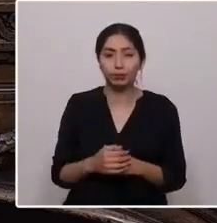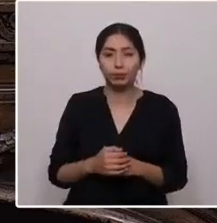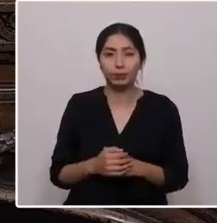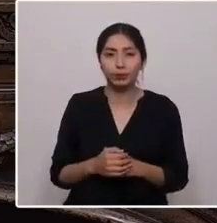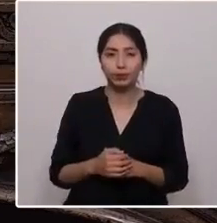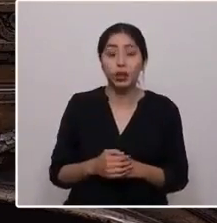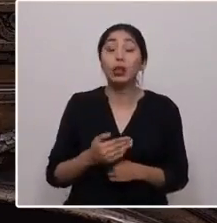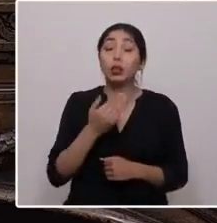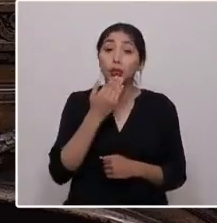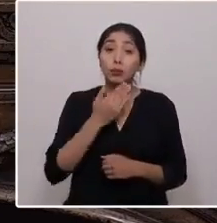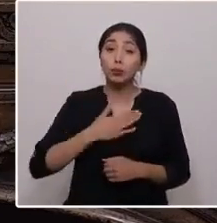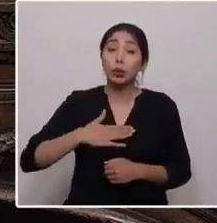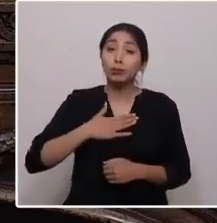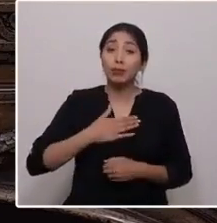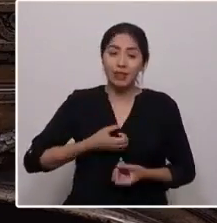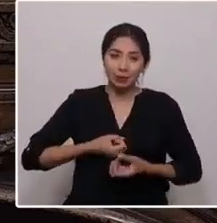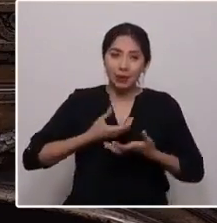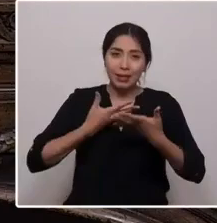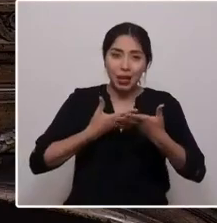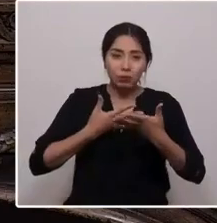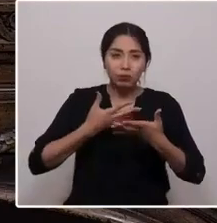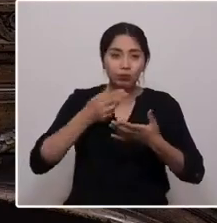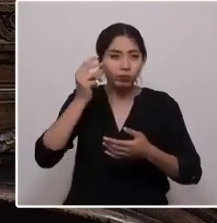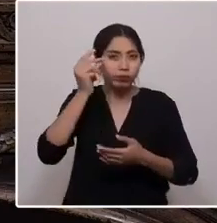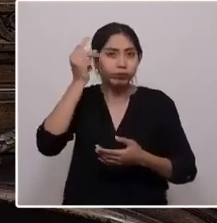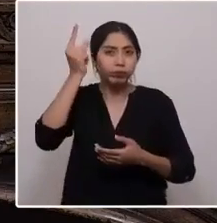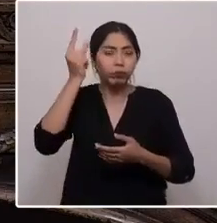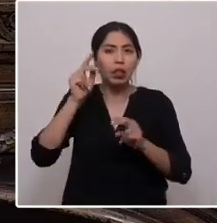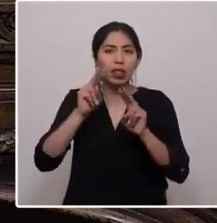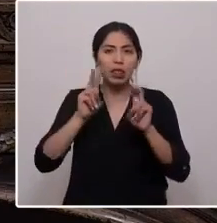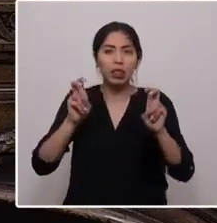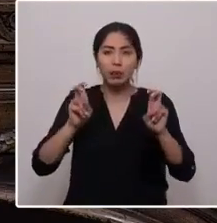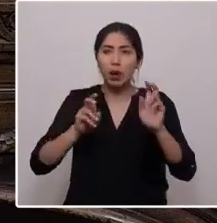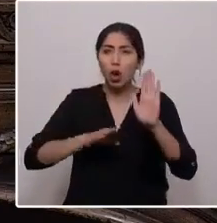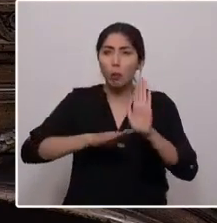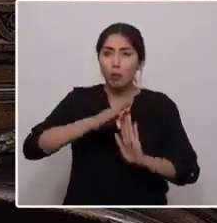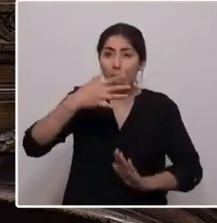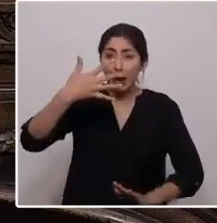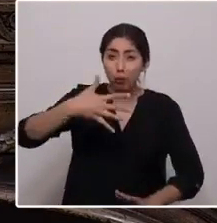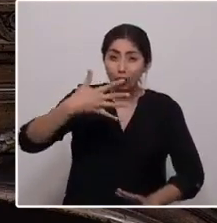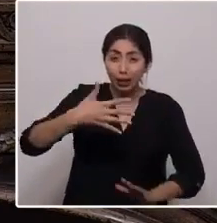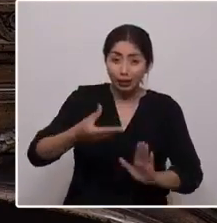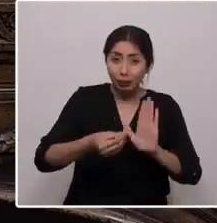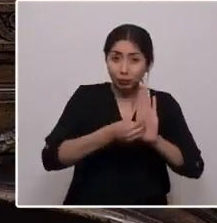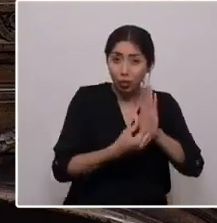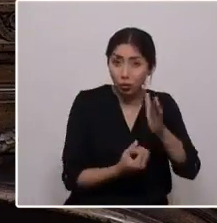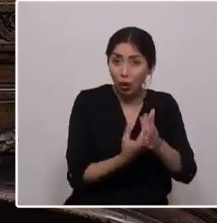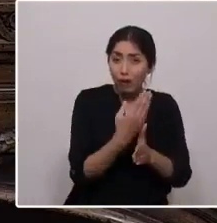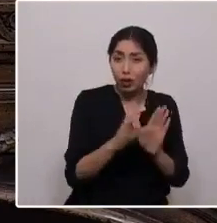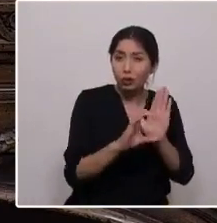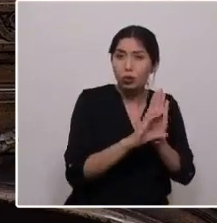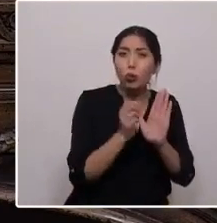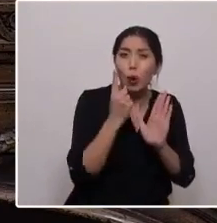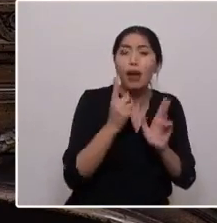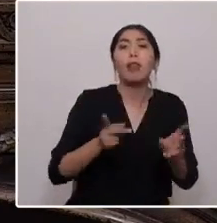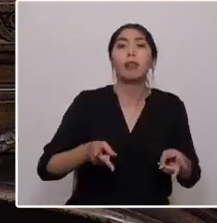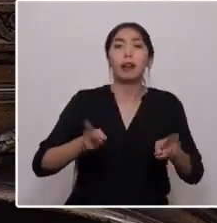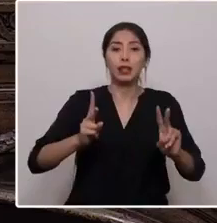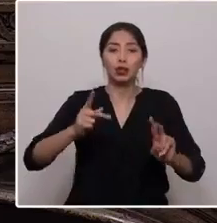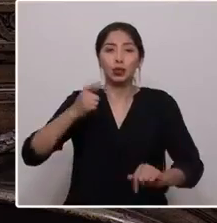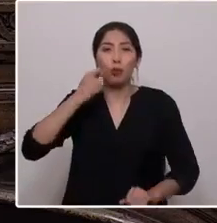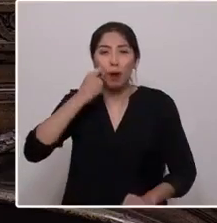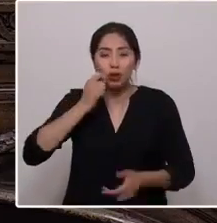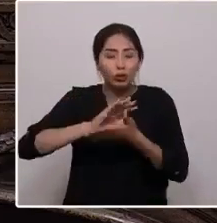la idea de que la columna vertebral de la nueva constitución sean los derechos humanos en toda su